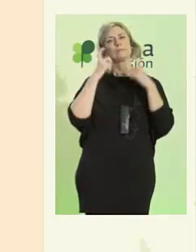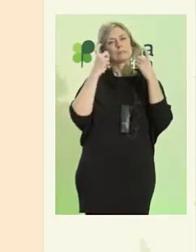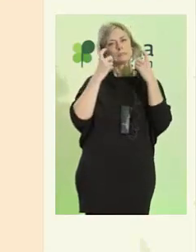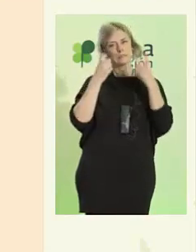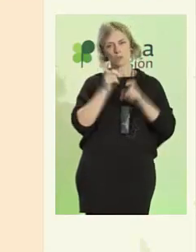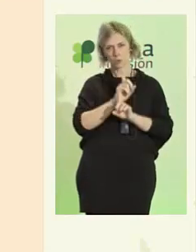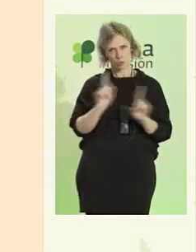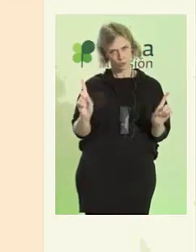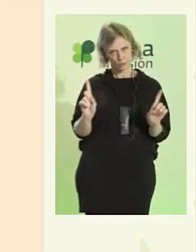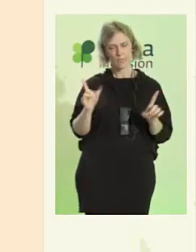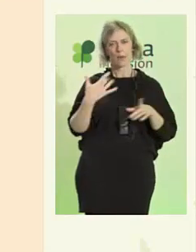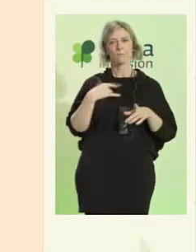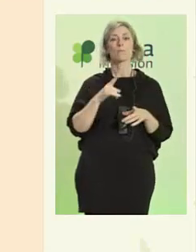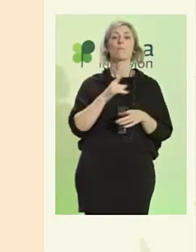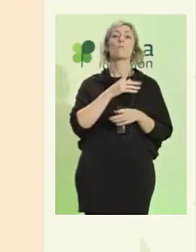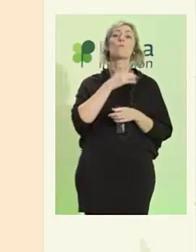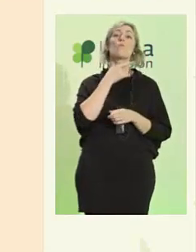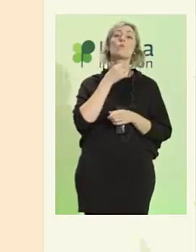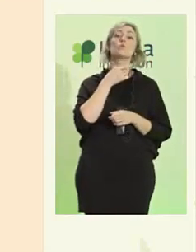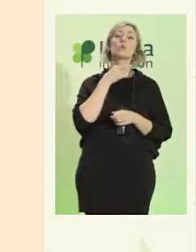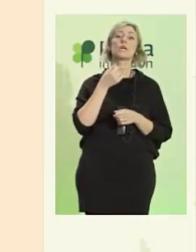imágenes y fotografías.